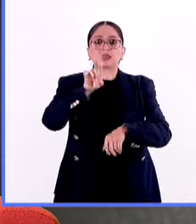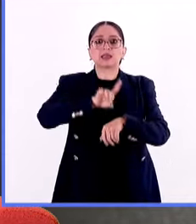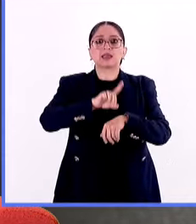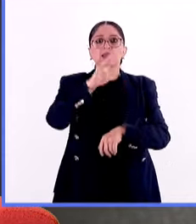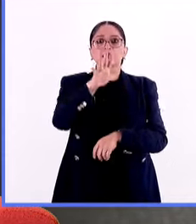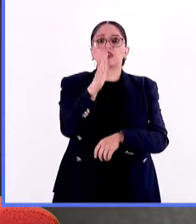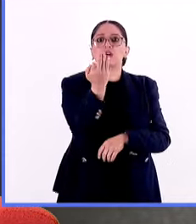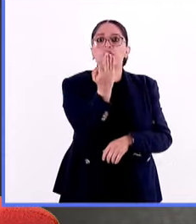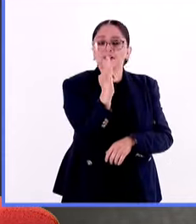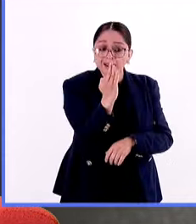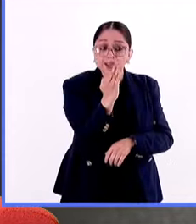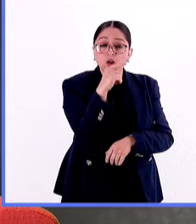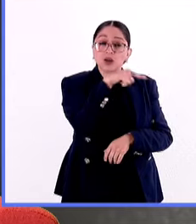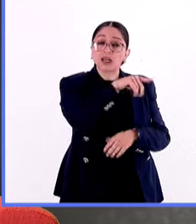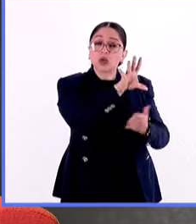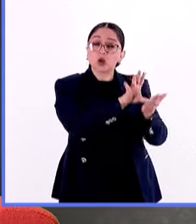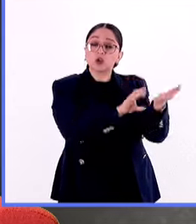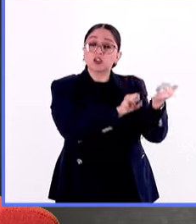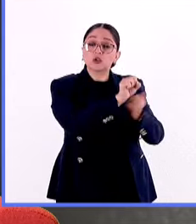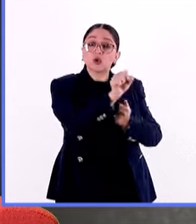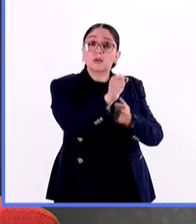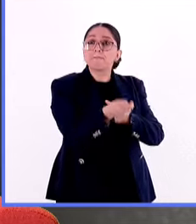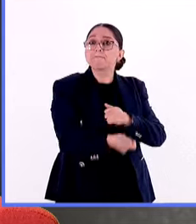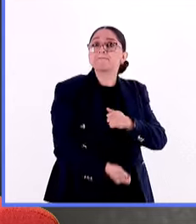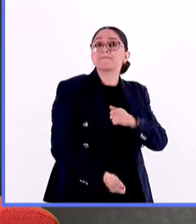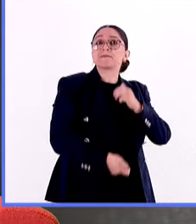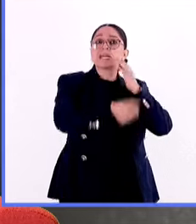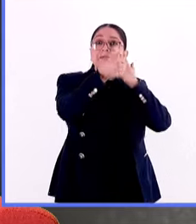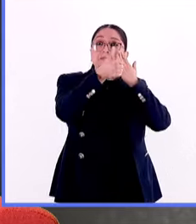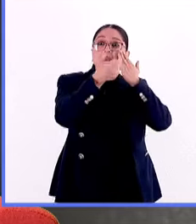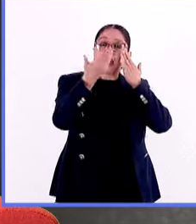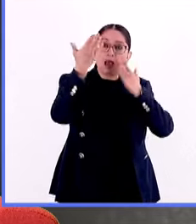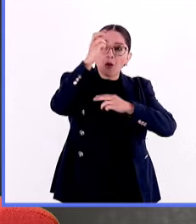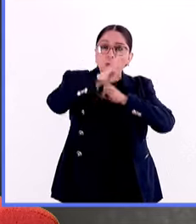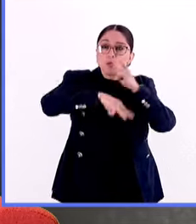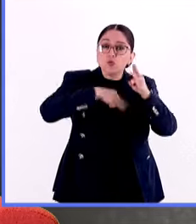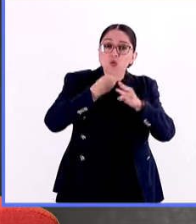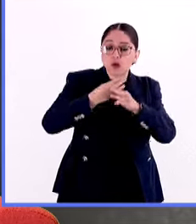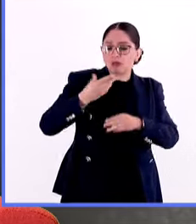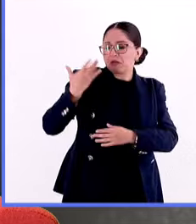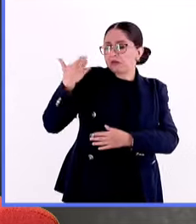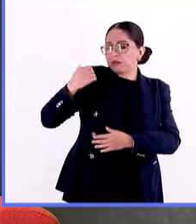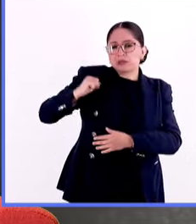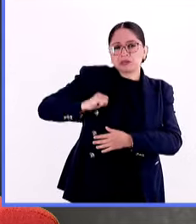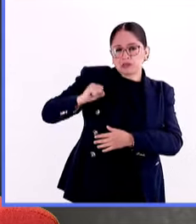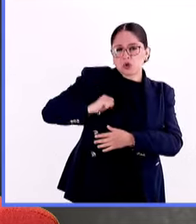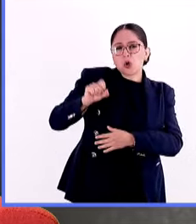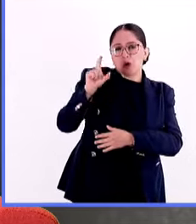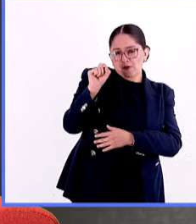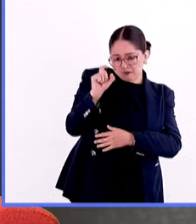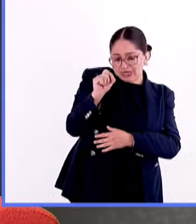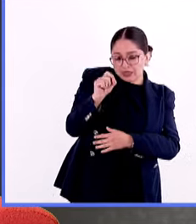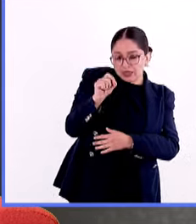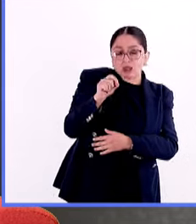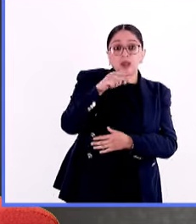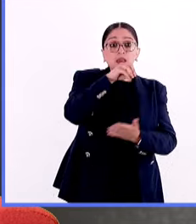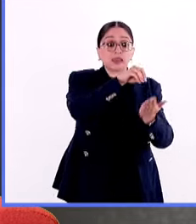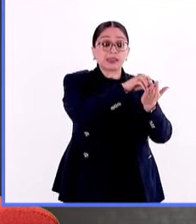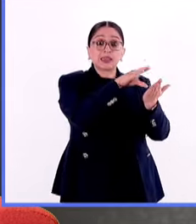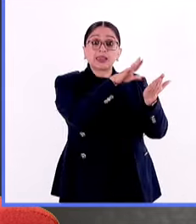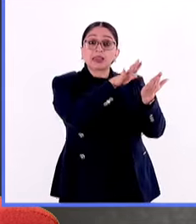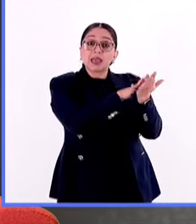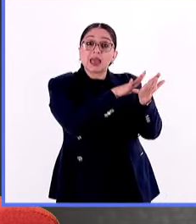esta constitución fue la primera a nivel mundial, estamos hablando de principios del siglo XX, en la que se consagraron varios derechos